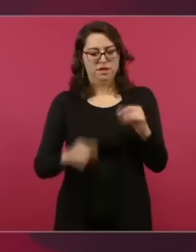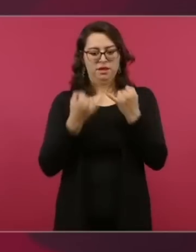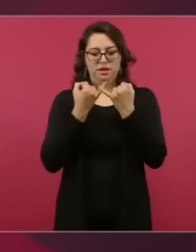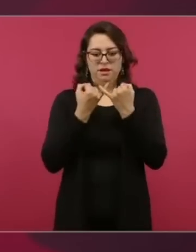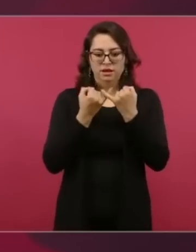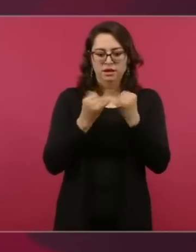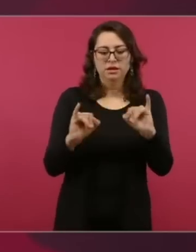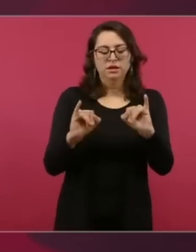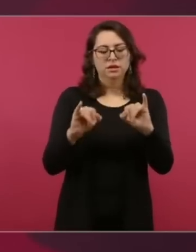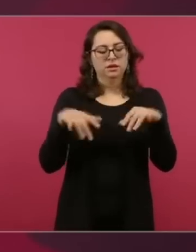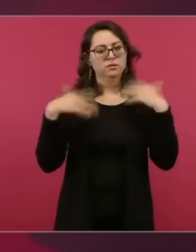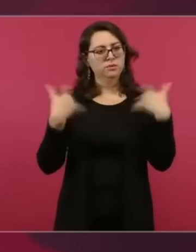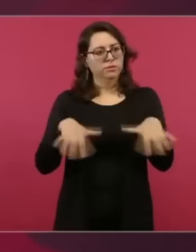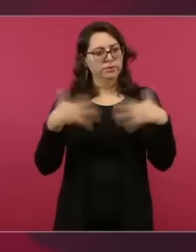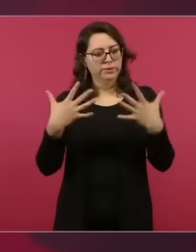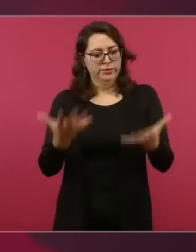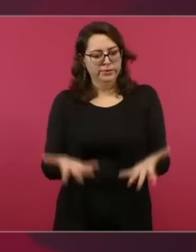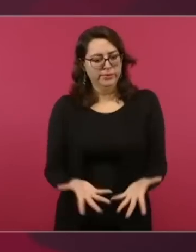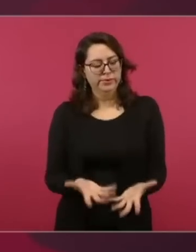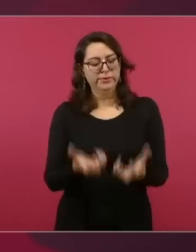es un gran triunfo,